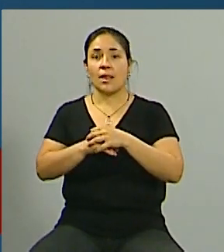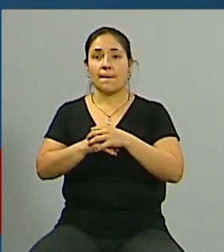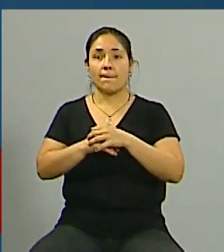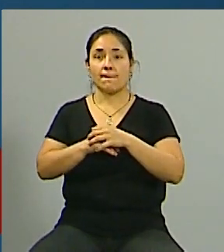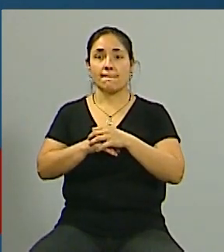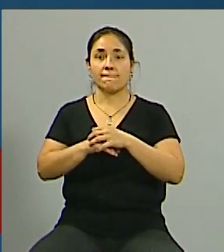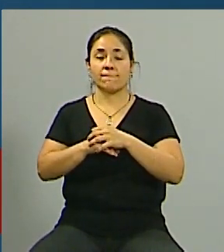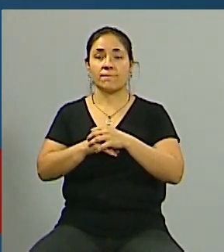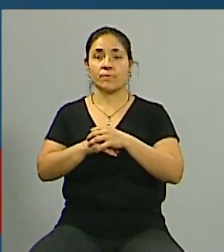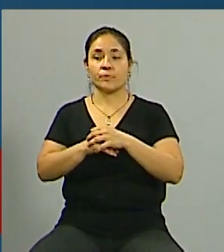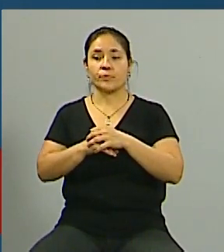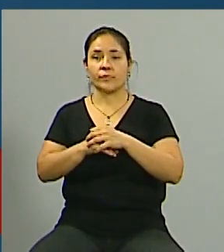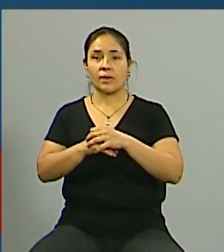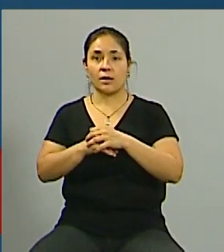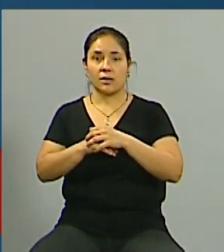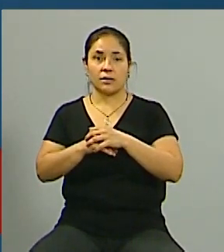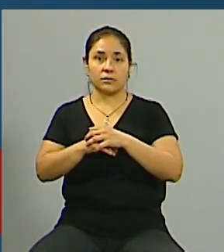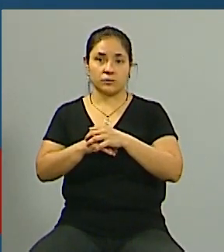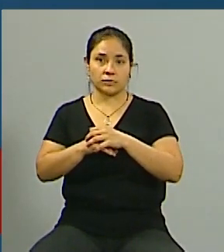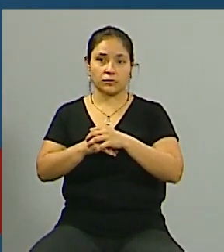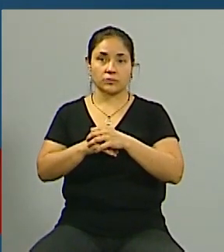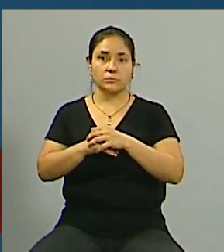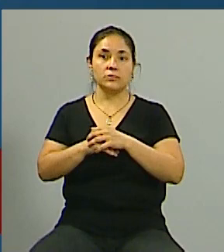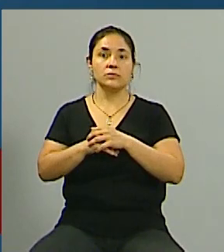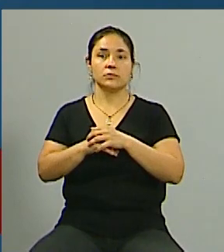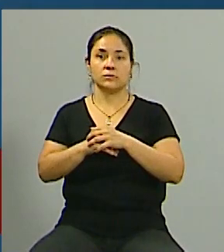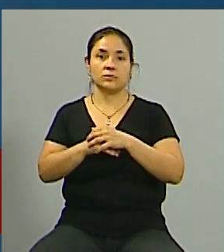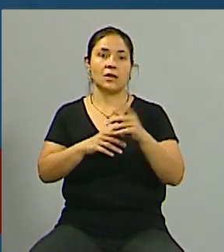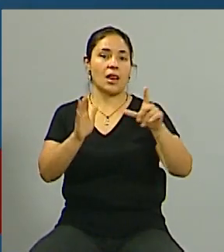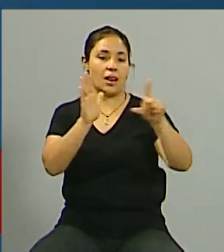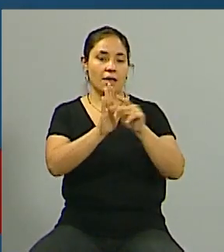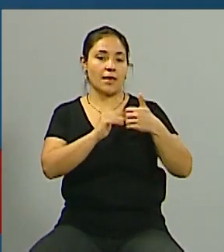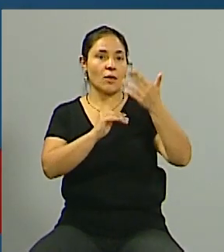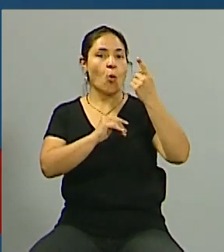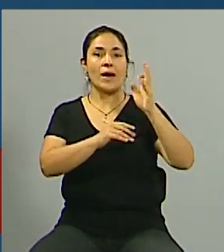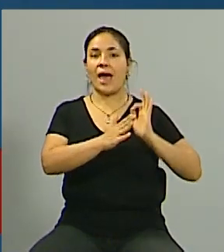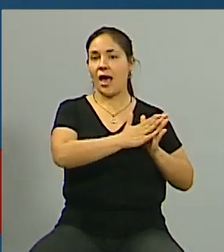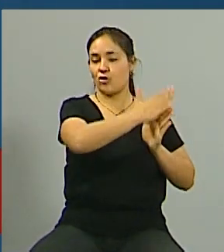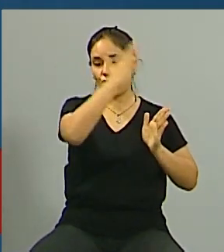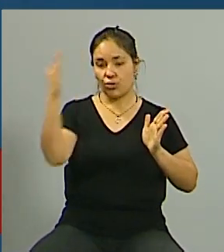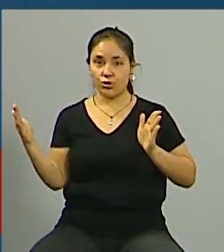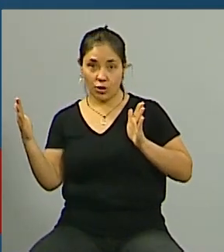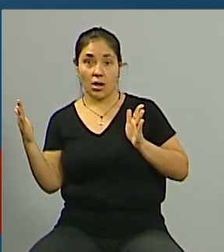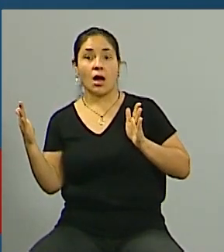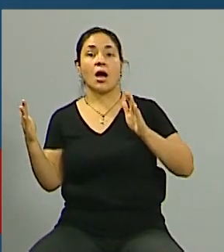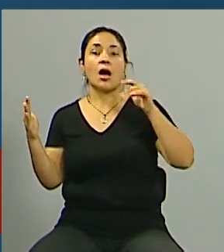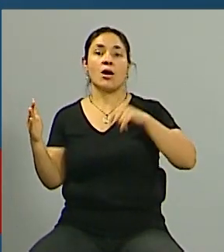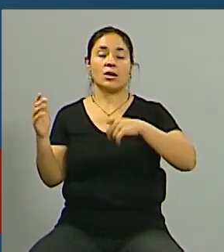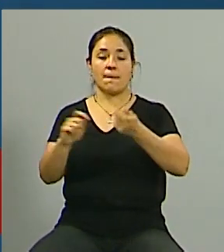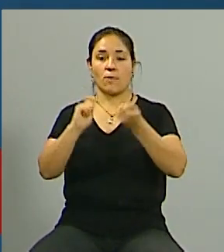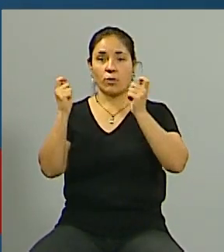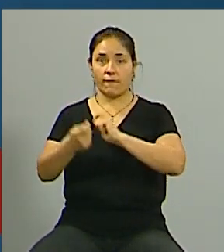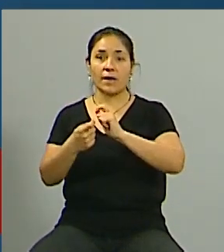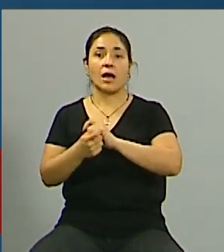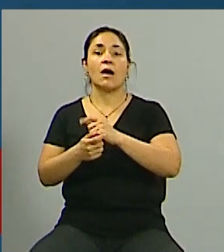los cobros que se hacían del ajuste del término locativo con la ley anterior era un año cada un año ahora con la nueva modificación